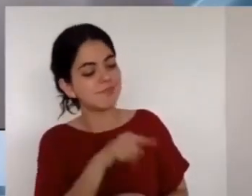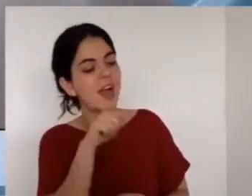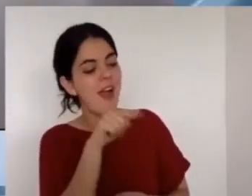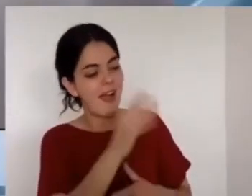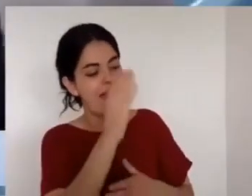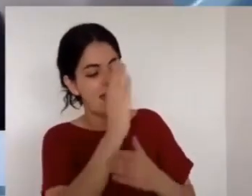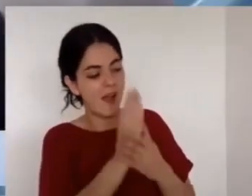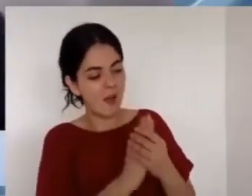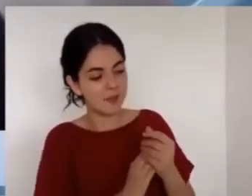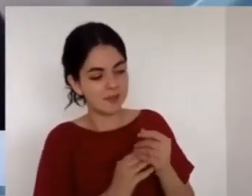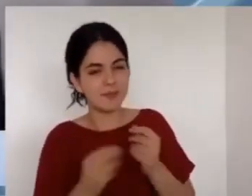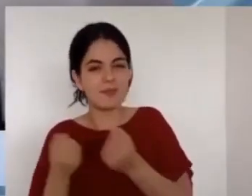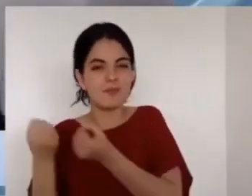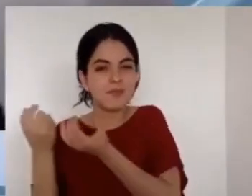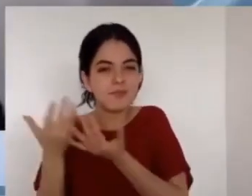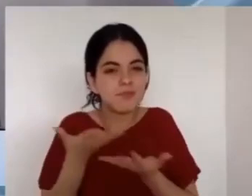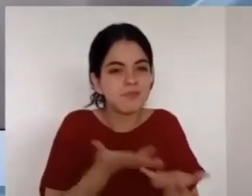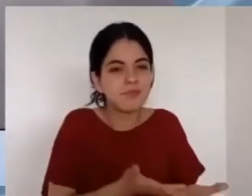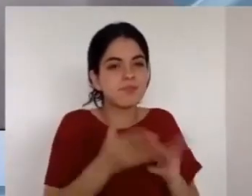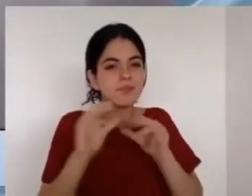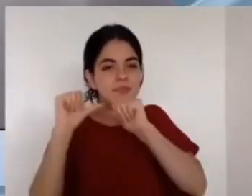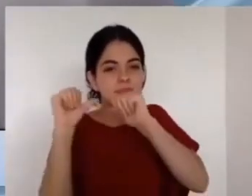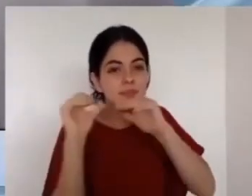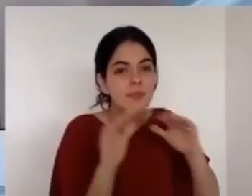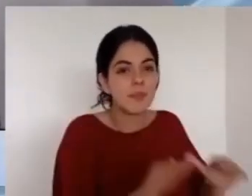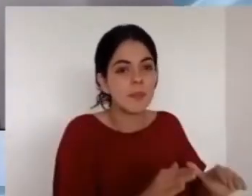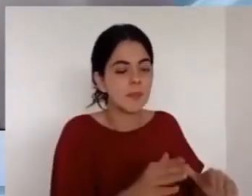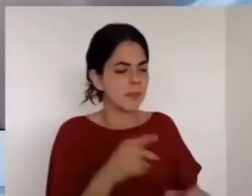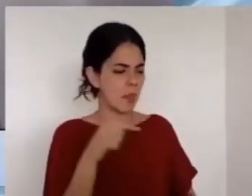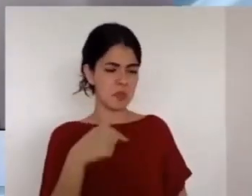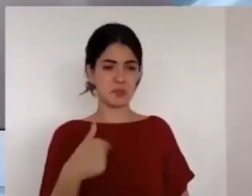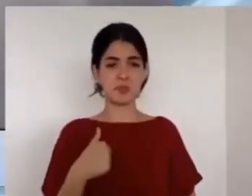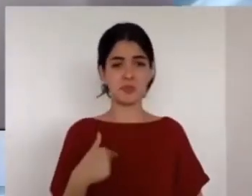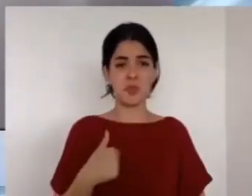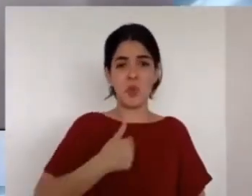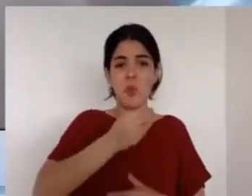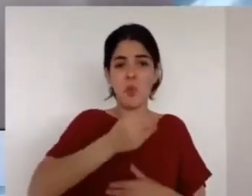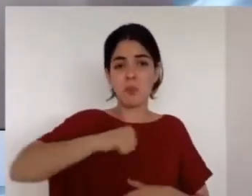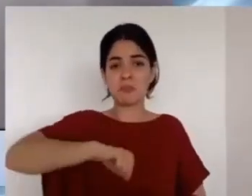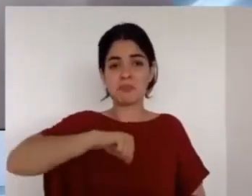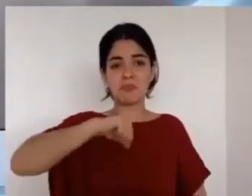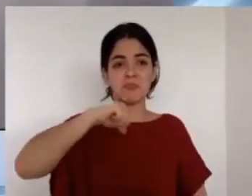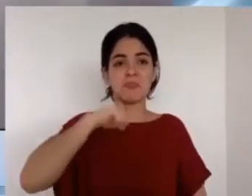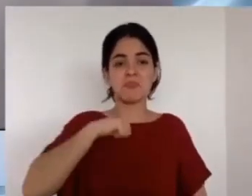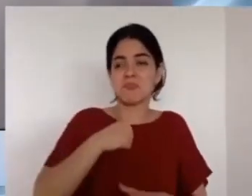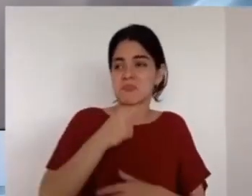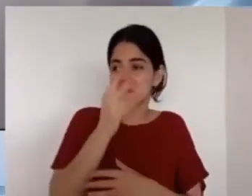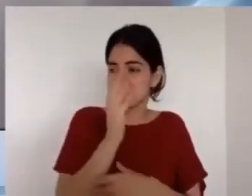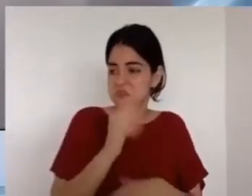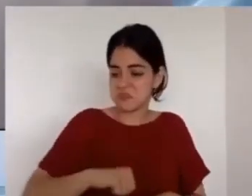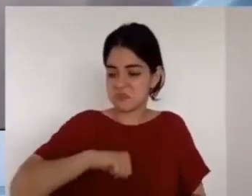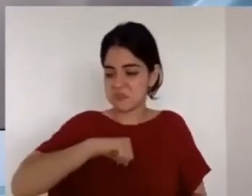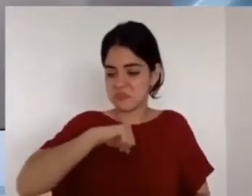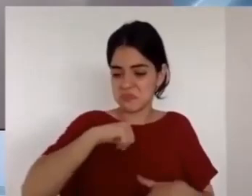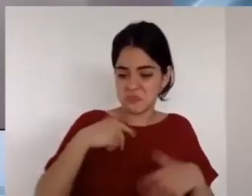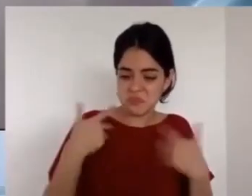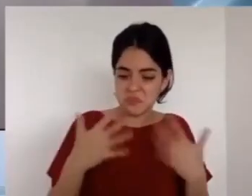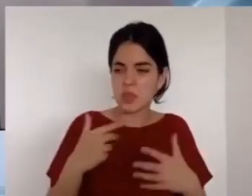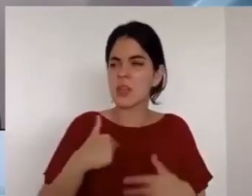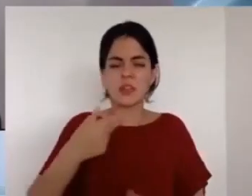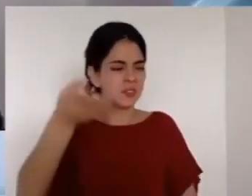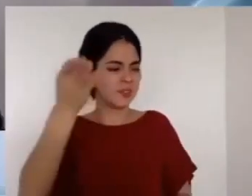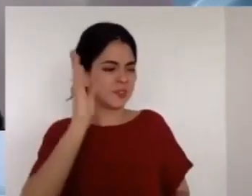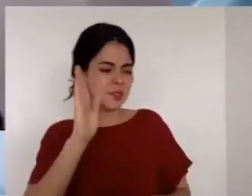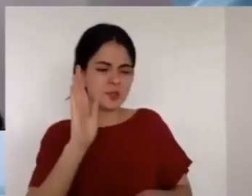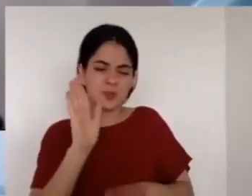casi siempre los problemas que nos surgen a nosotros y yo diría